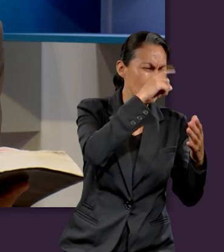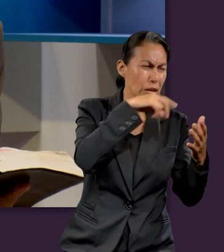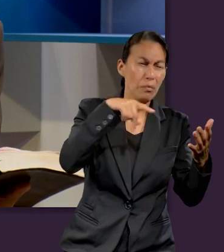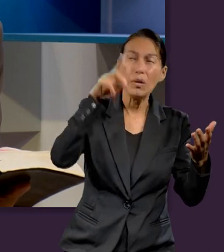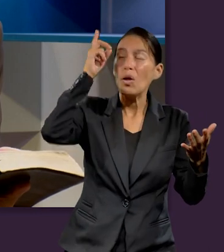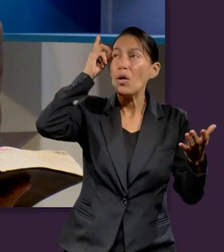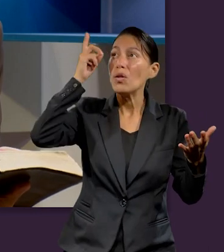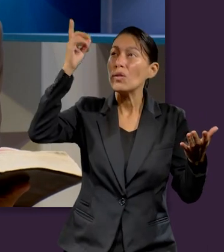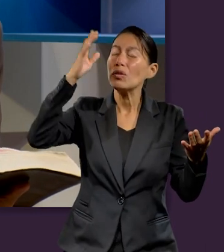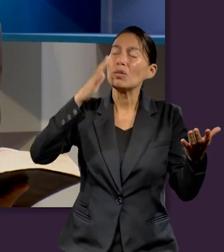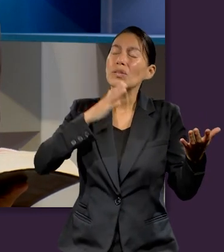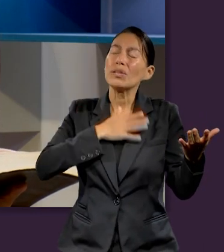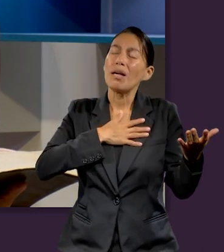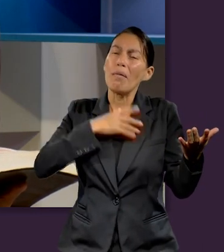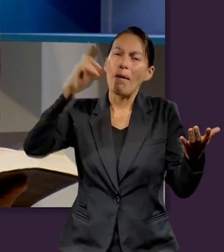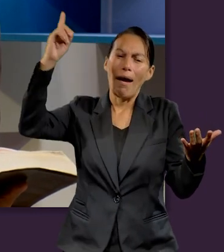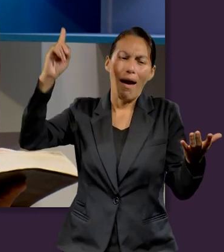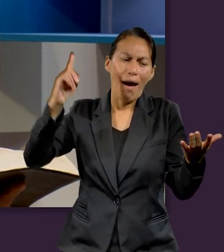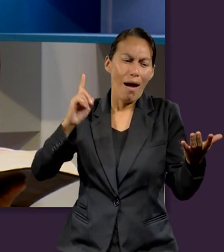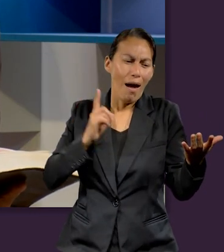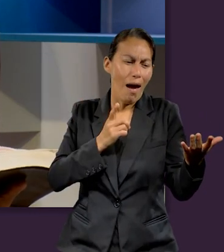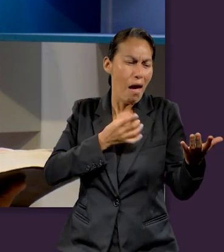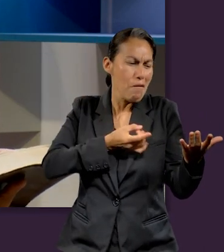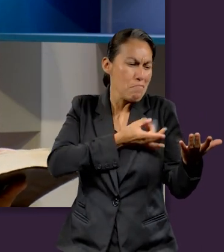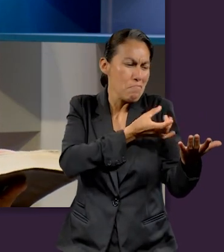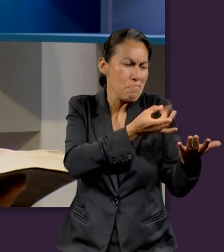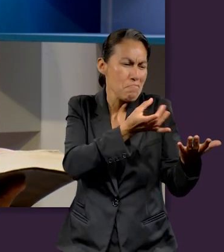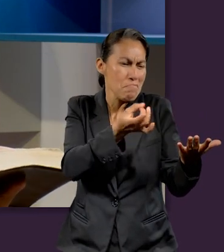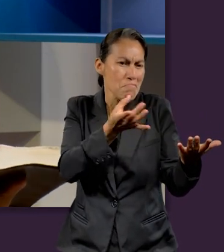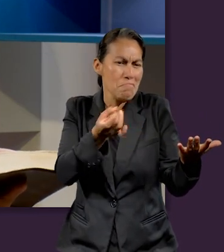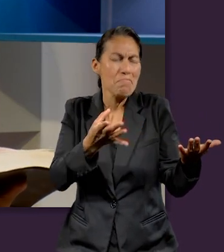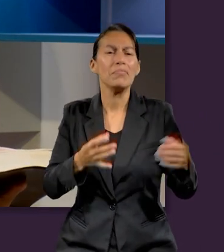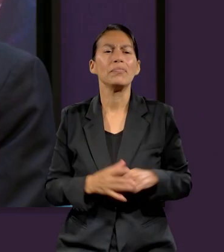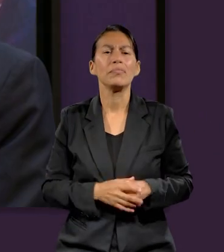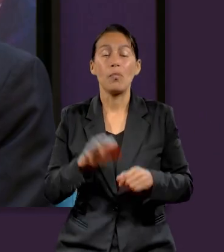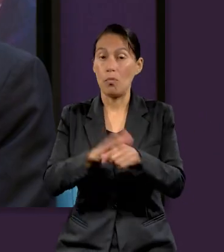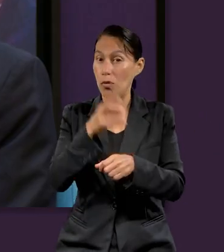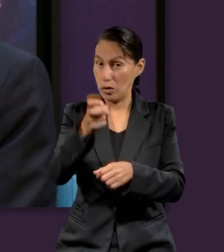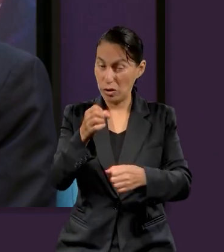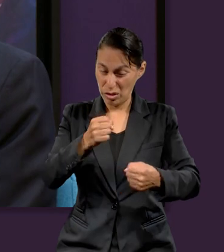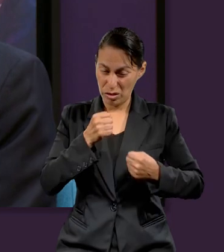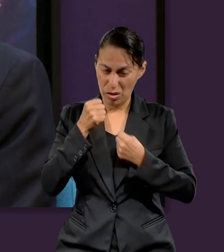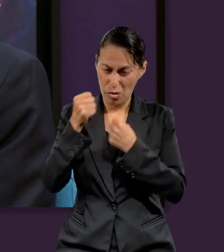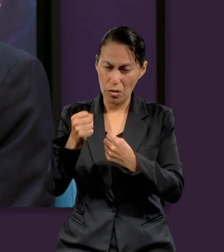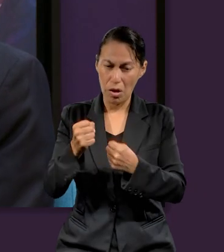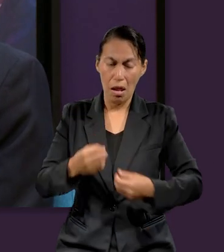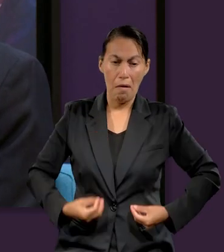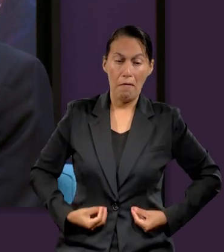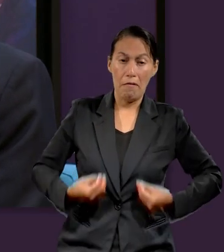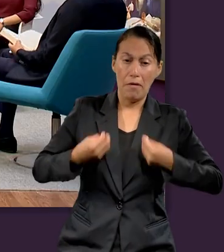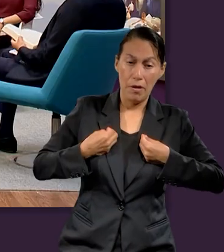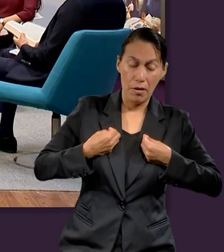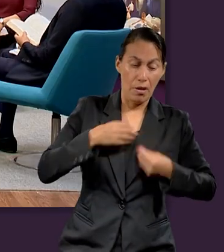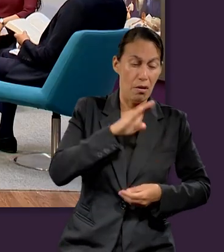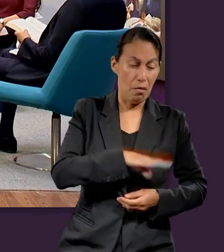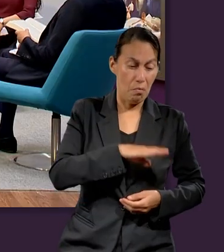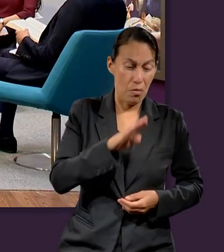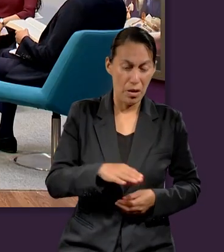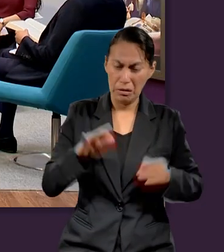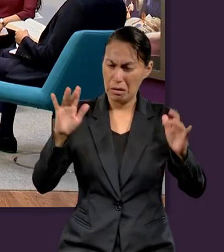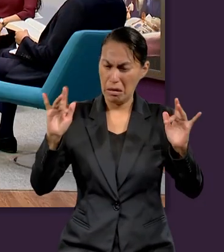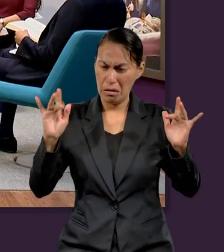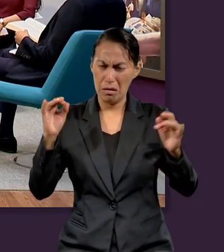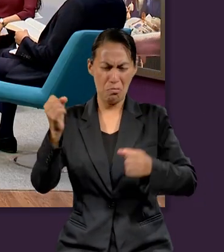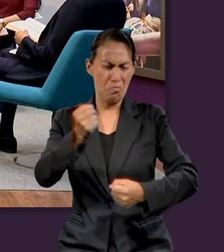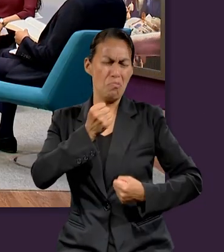Por lo cual, dice Pablo, estoy seguro, y Dios desea que también nosotros estemos seguros, de que ni la muerte, ni la vida, ni